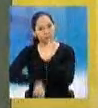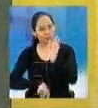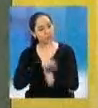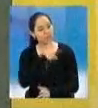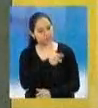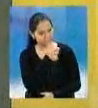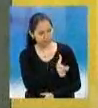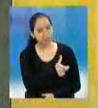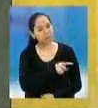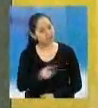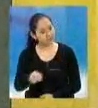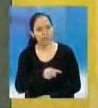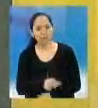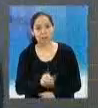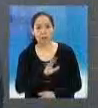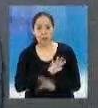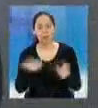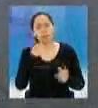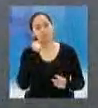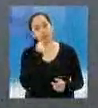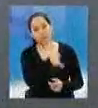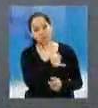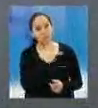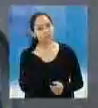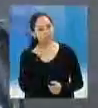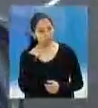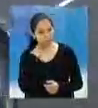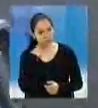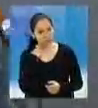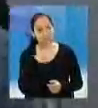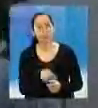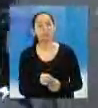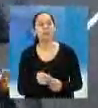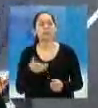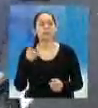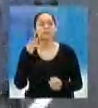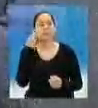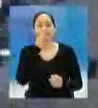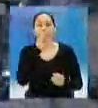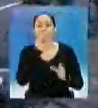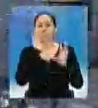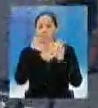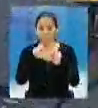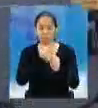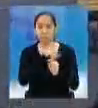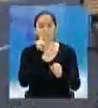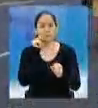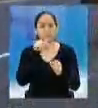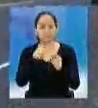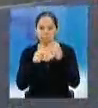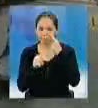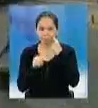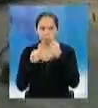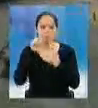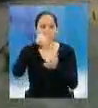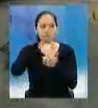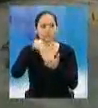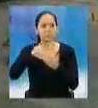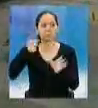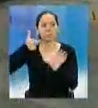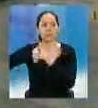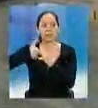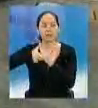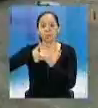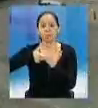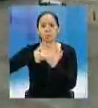retirar dinero y luego la violaban. Los puntos donde los victimarios interceptaron a sus víctimas eran los siguientes. La gasolinera